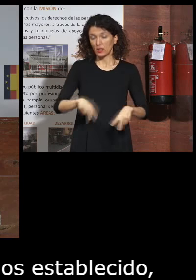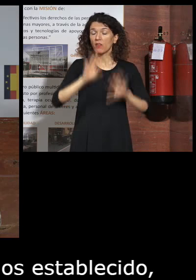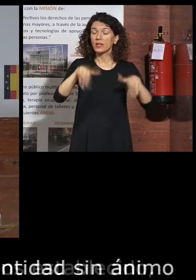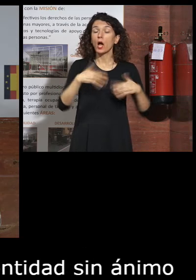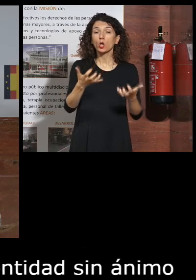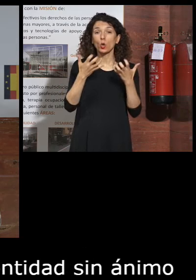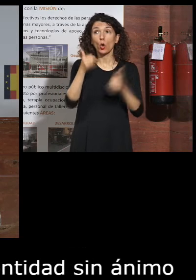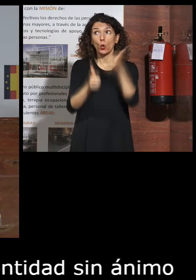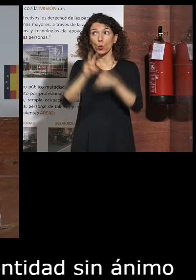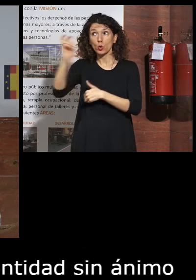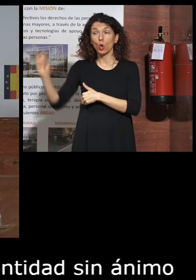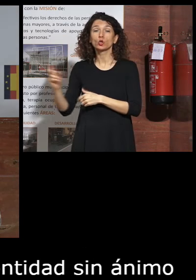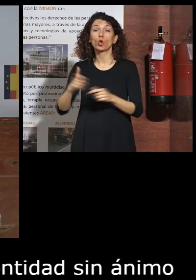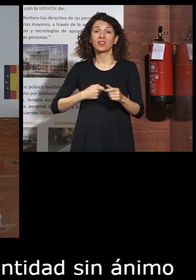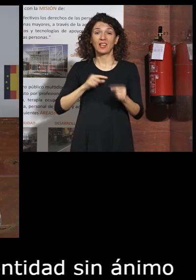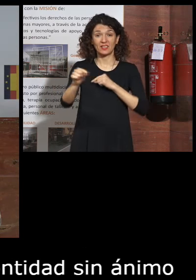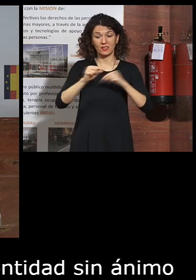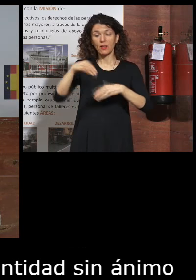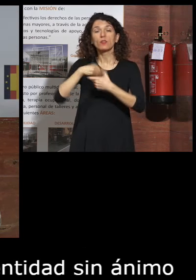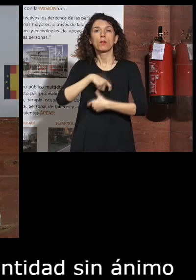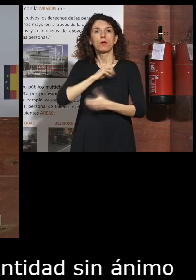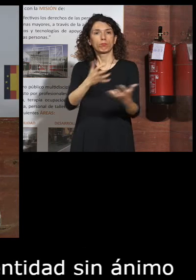concursos de teleasistencia en España